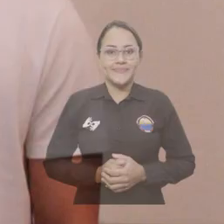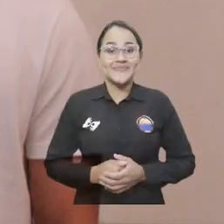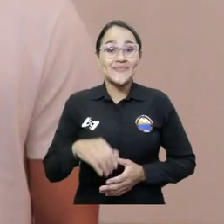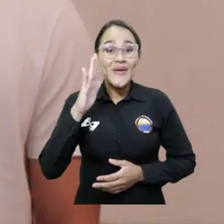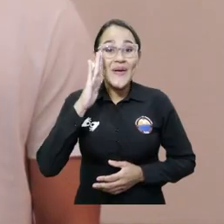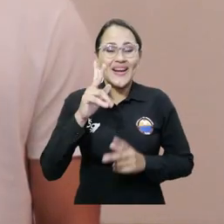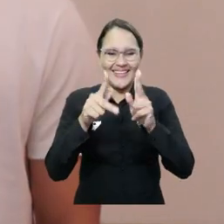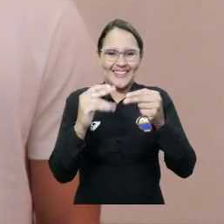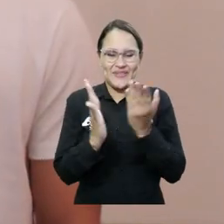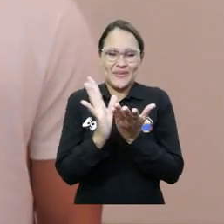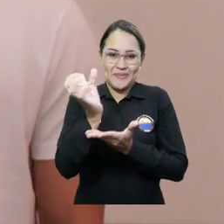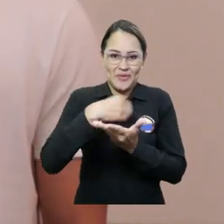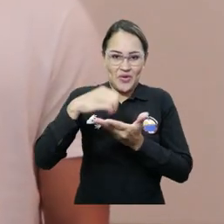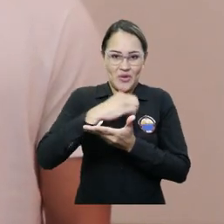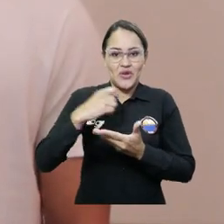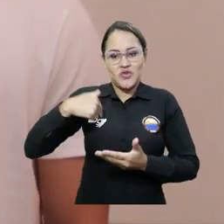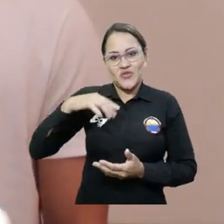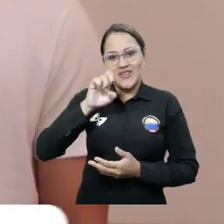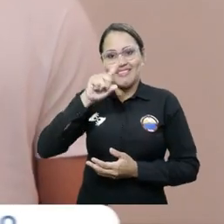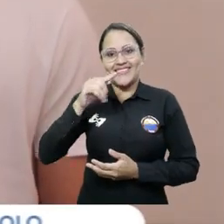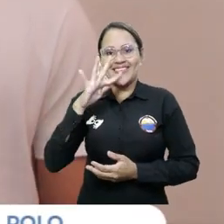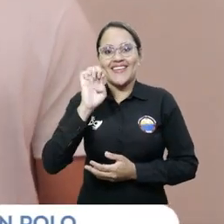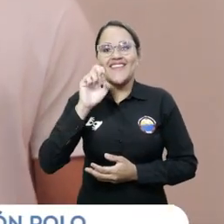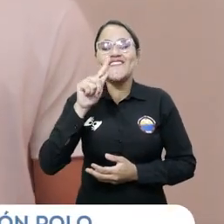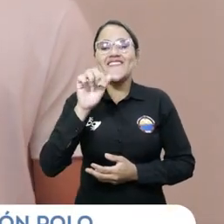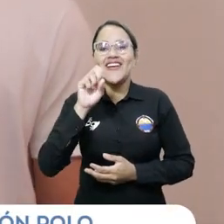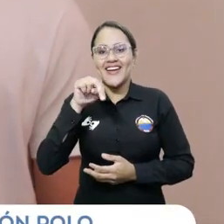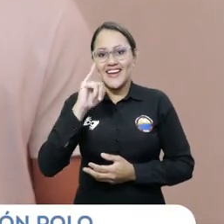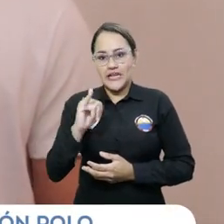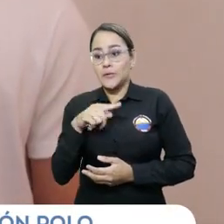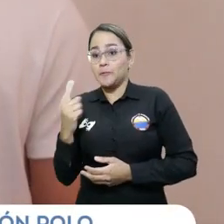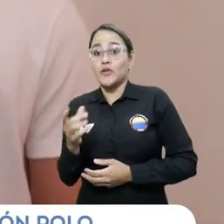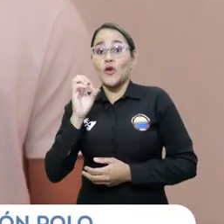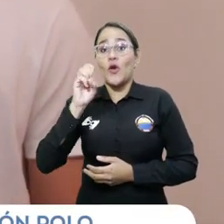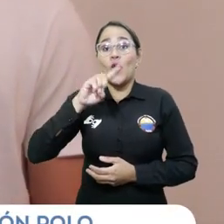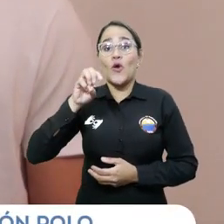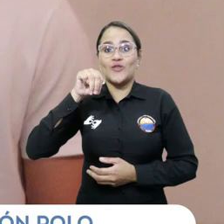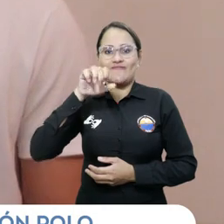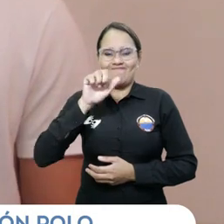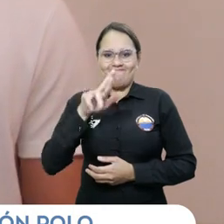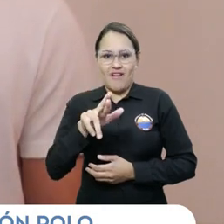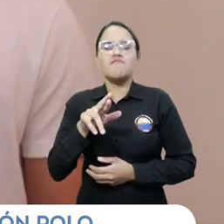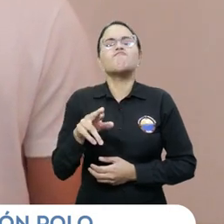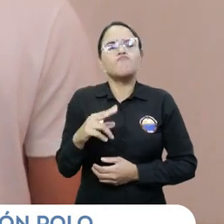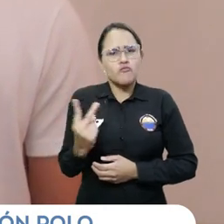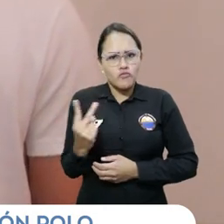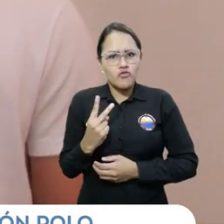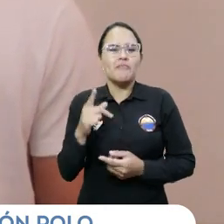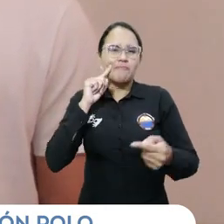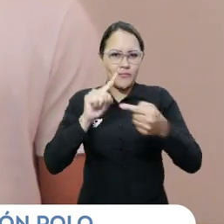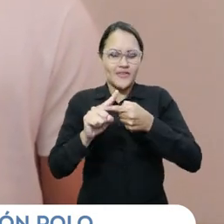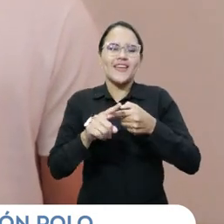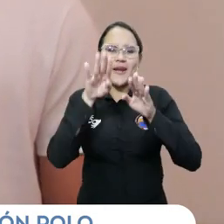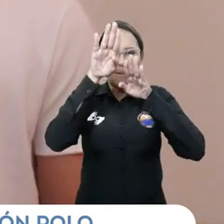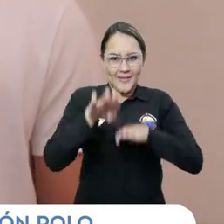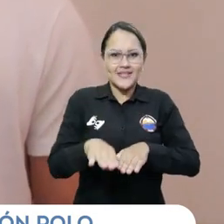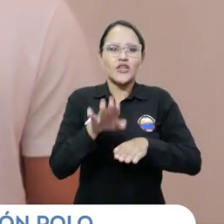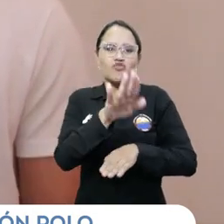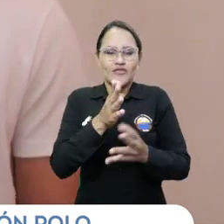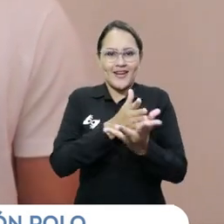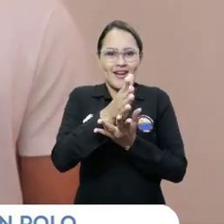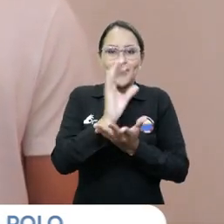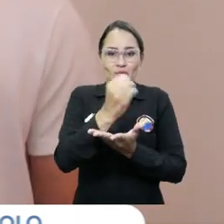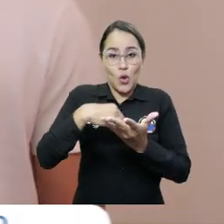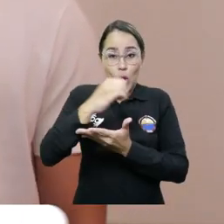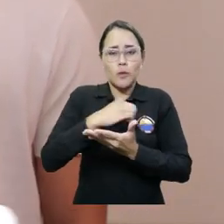Hola estudiante de biología, mi nombre es Estefany Pérez y mi nombre es Osman Aragón y somos candidatos a representantes del programa de biología. Entre